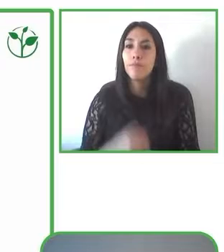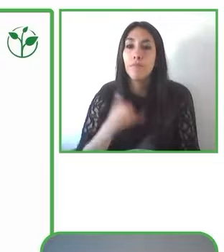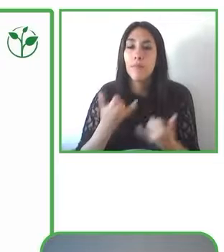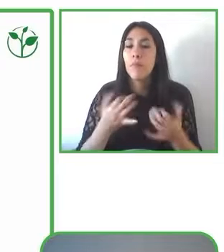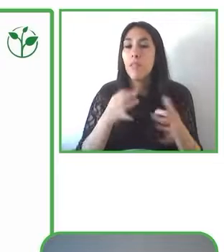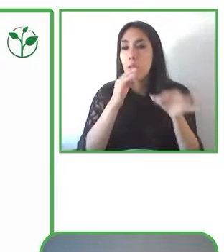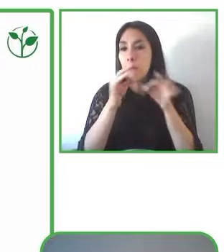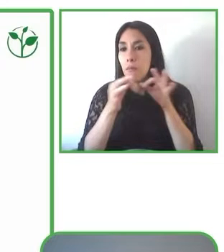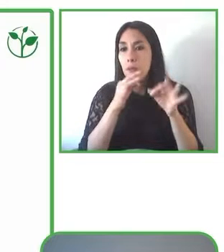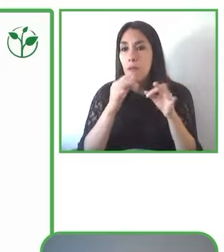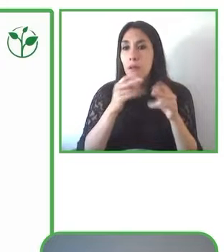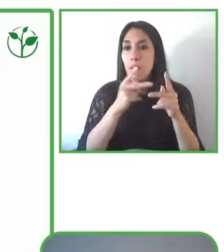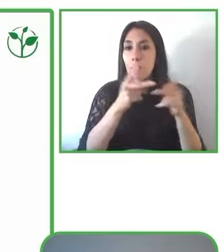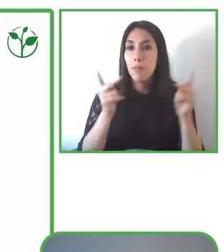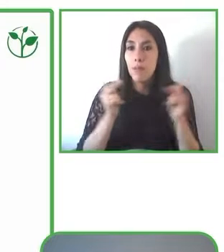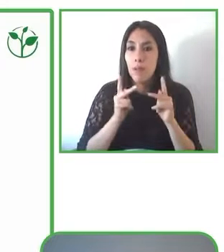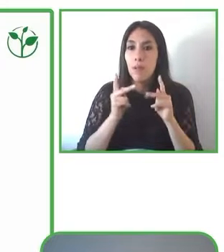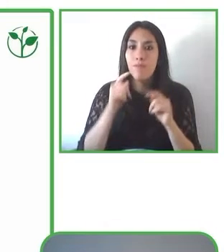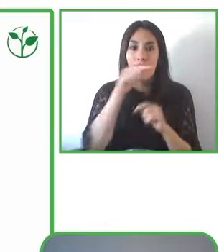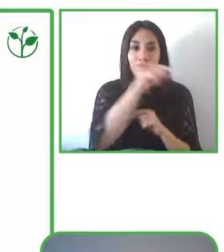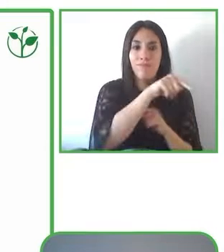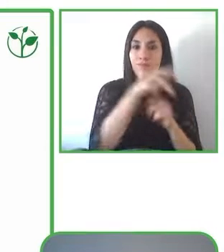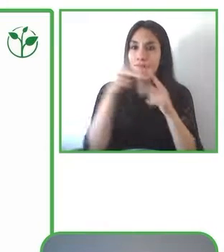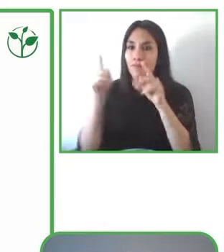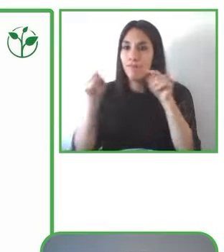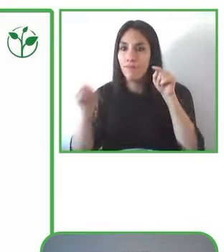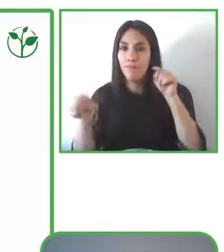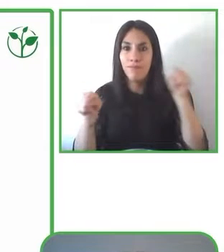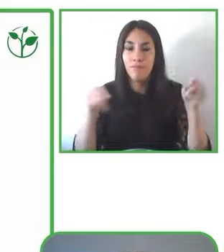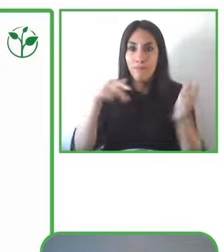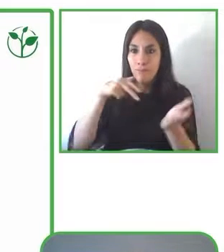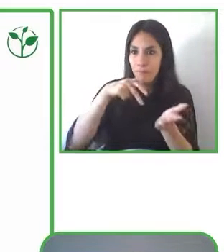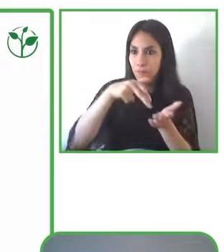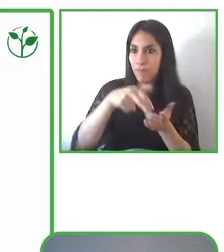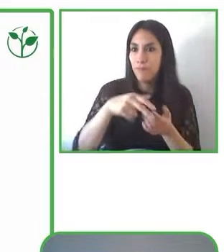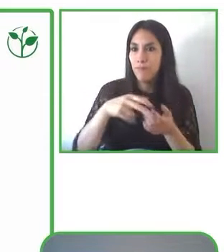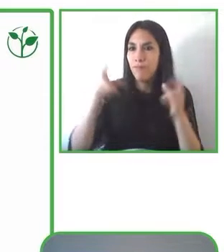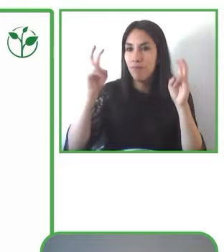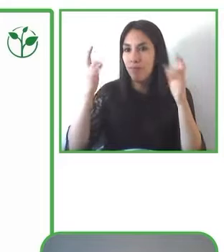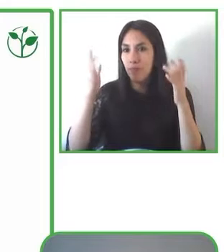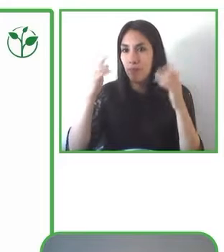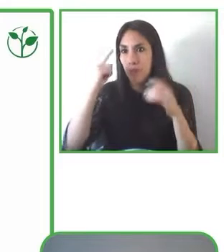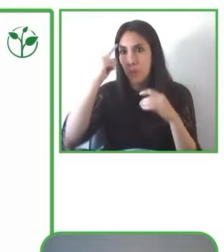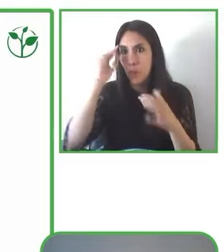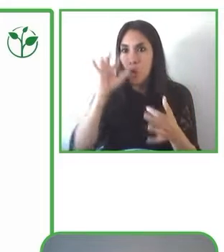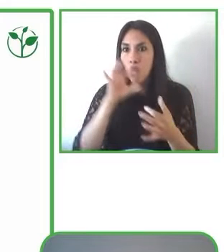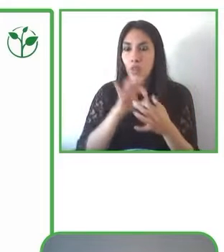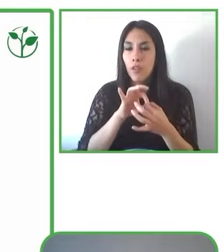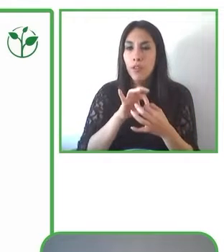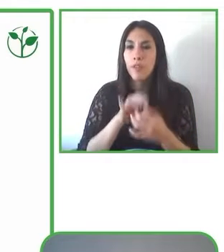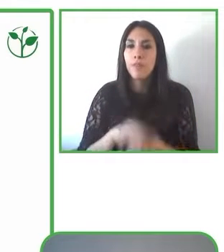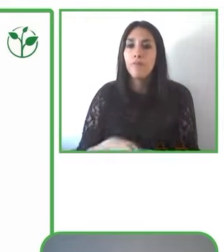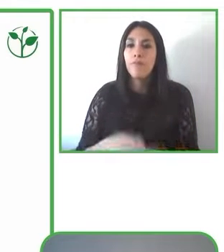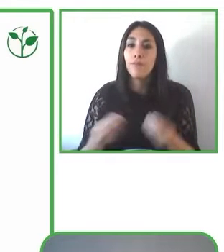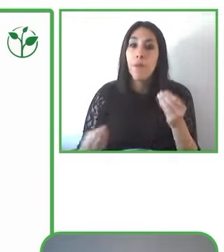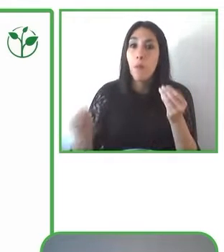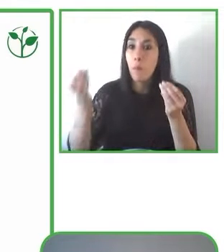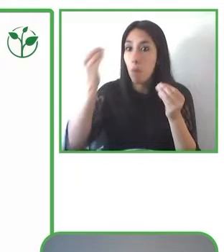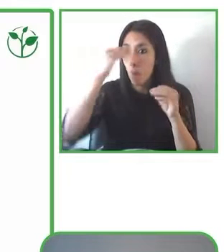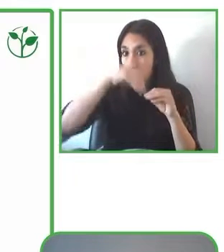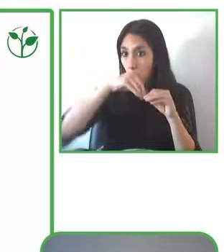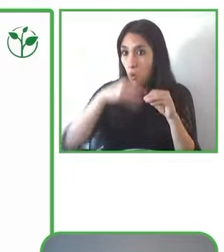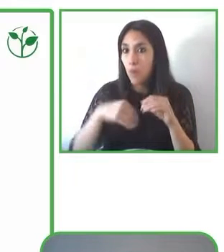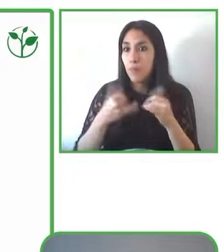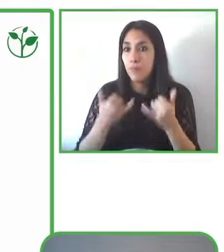en cuanto a lo cognitivo, que se suma a lo físico muchas veces, es todo lo que está en